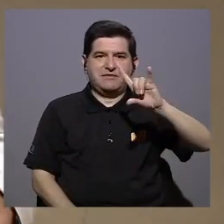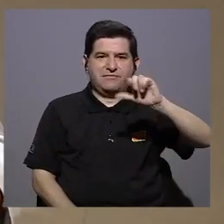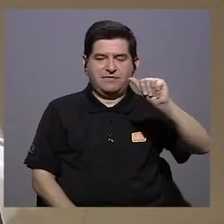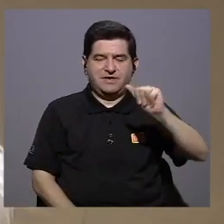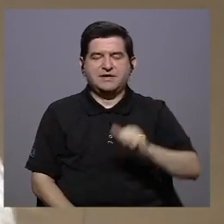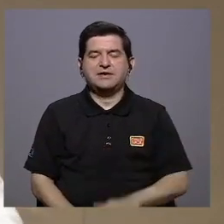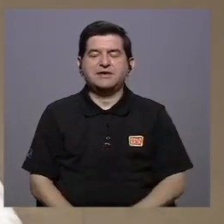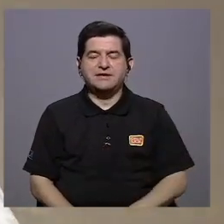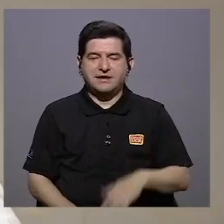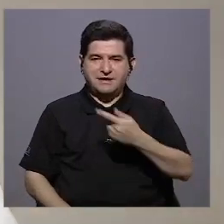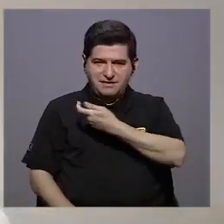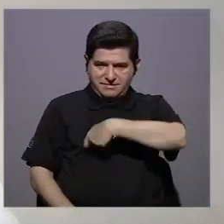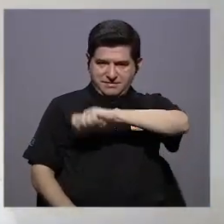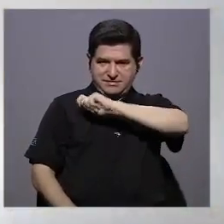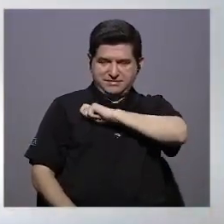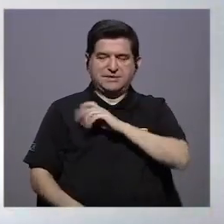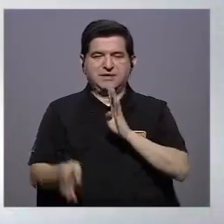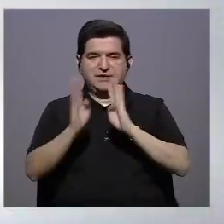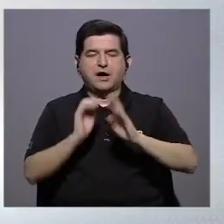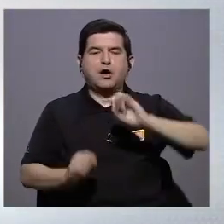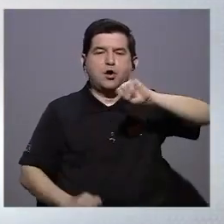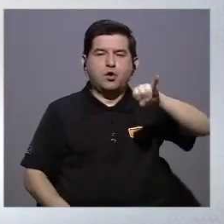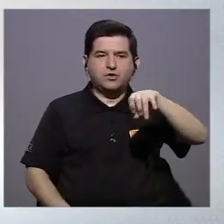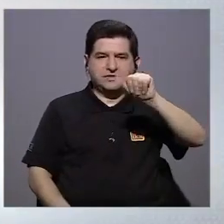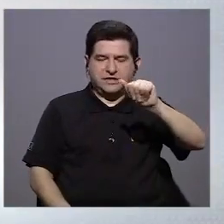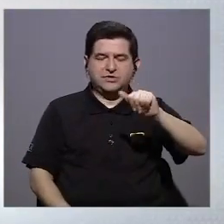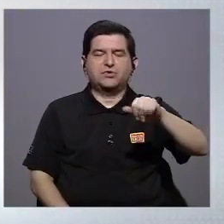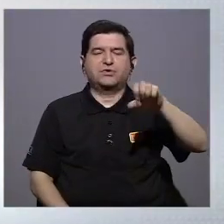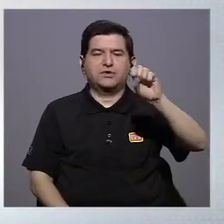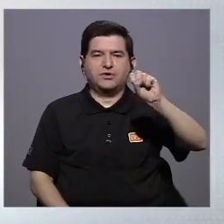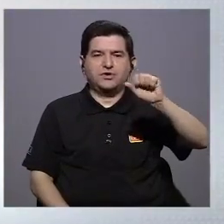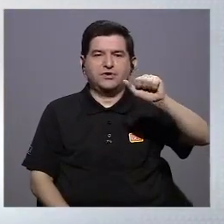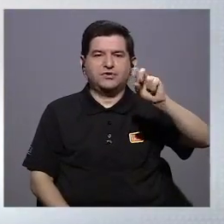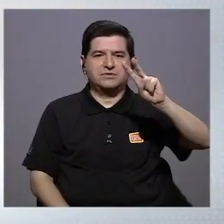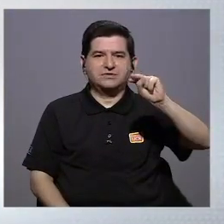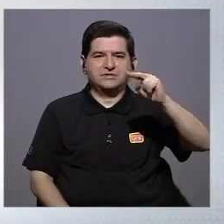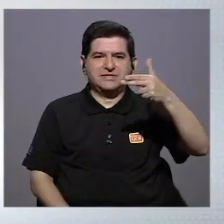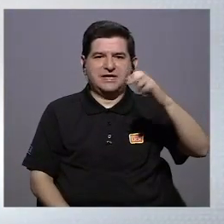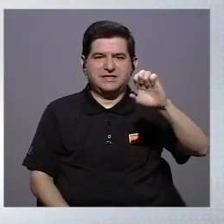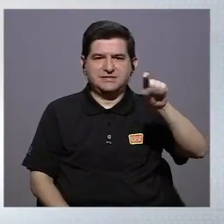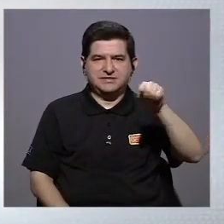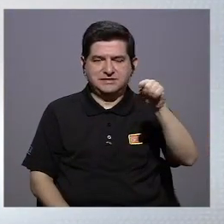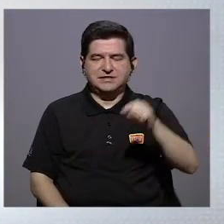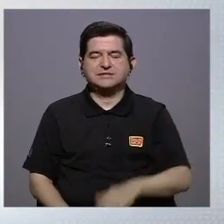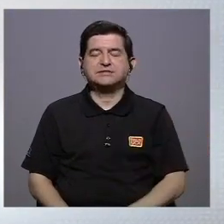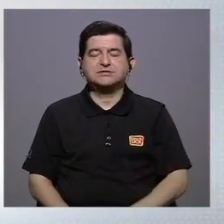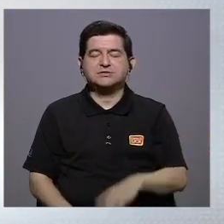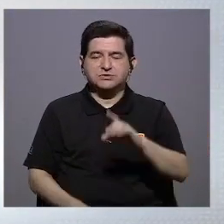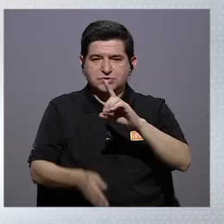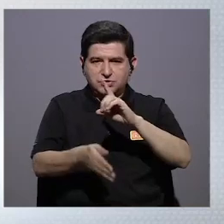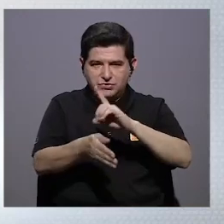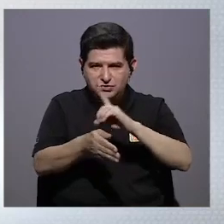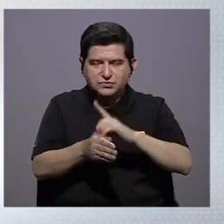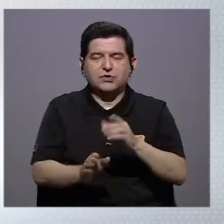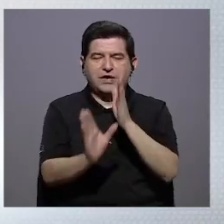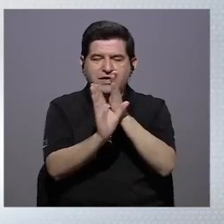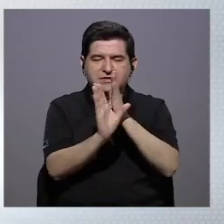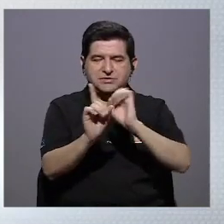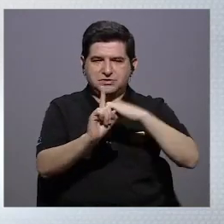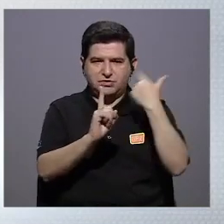conversar casual con José Antonio Sánchez Medina, doctor en psicología social,